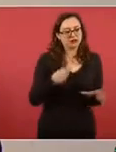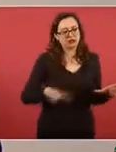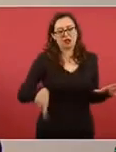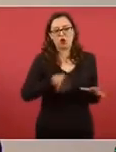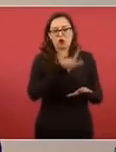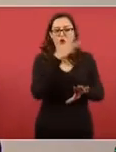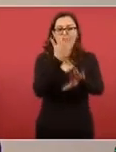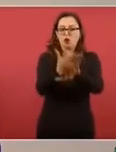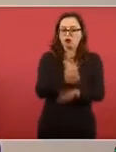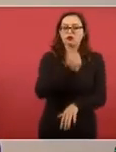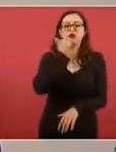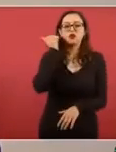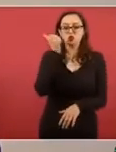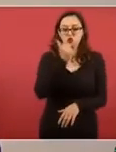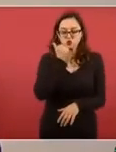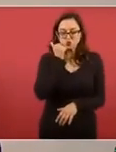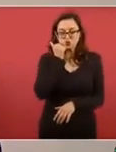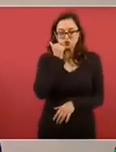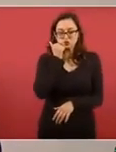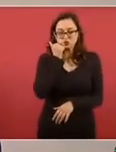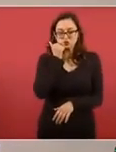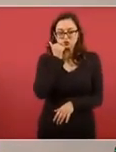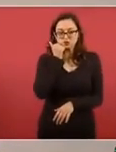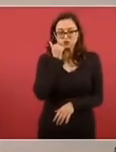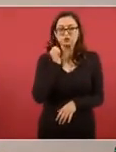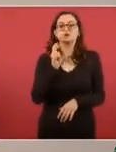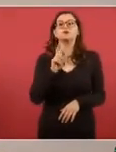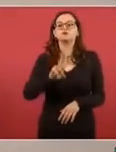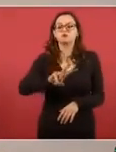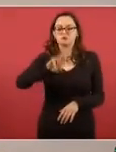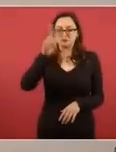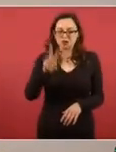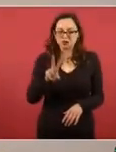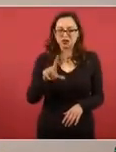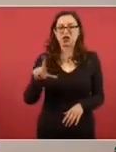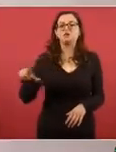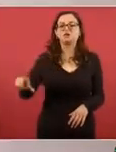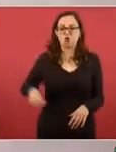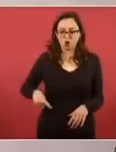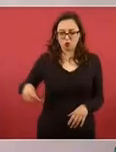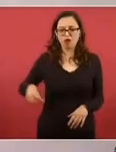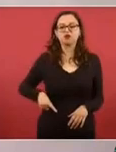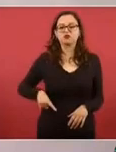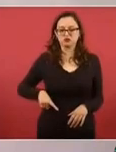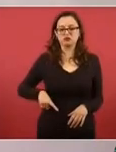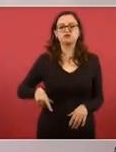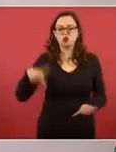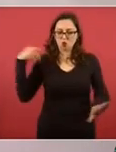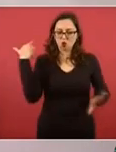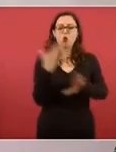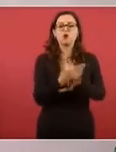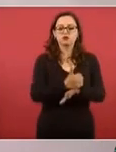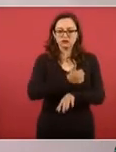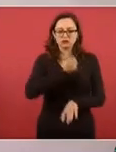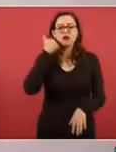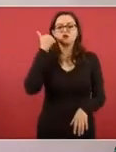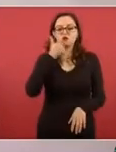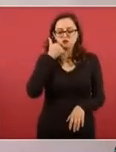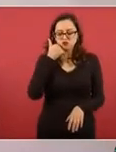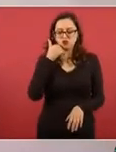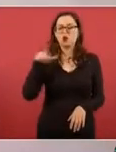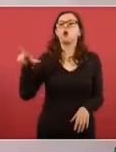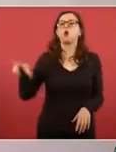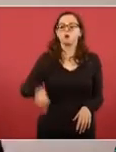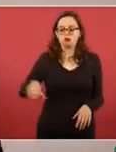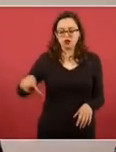continúa, la búsqueda de los estudiantes continúa. Corresponde a la